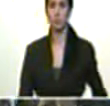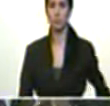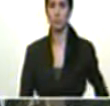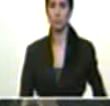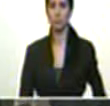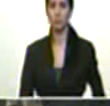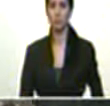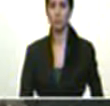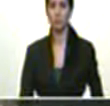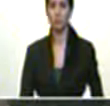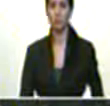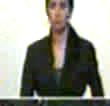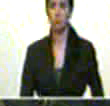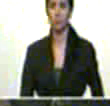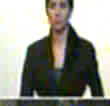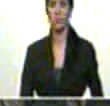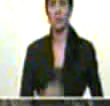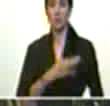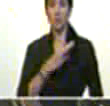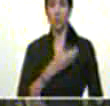Señor presidente, presidente,